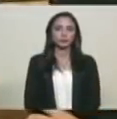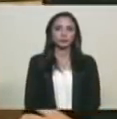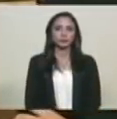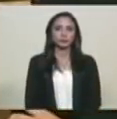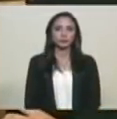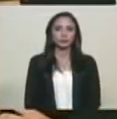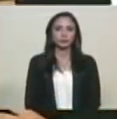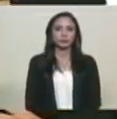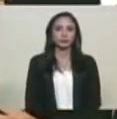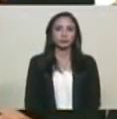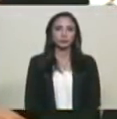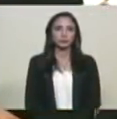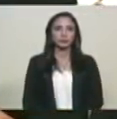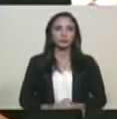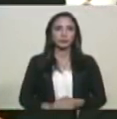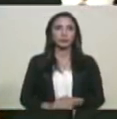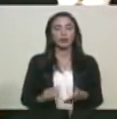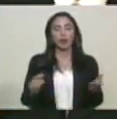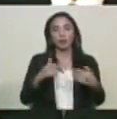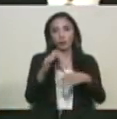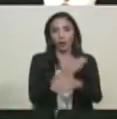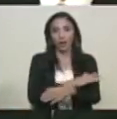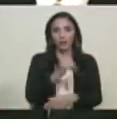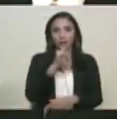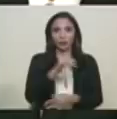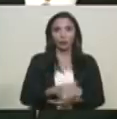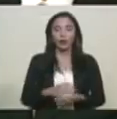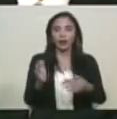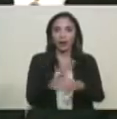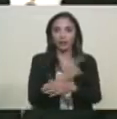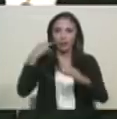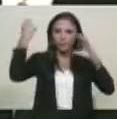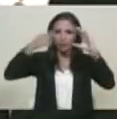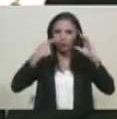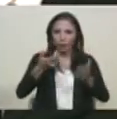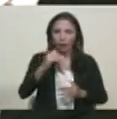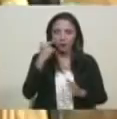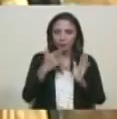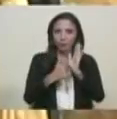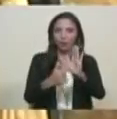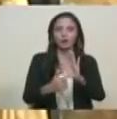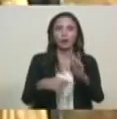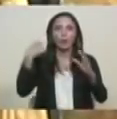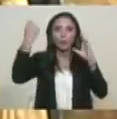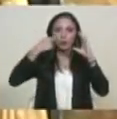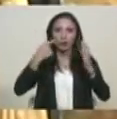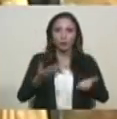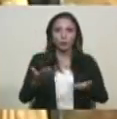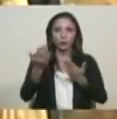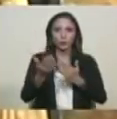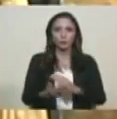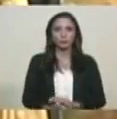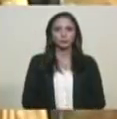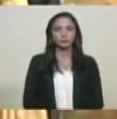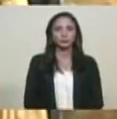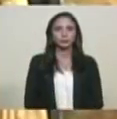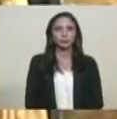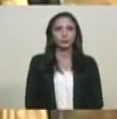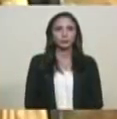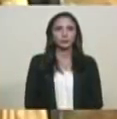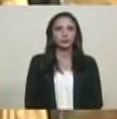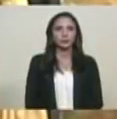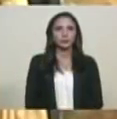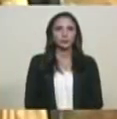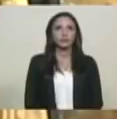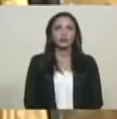Y yo quiero que ustedes vean, antes de yo hacer un anuncio, tenemos el video. Vamos a ver un videíto. Que creo que